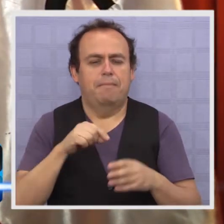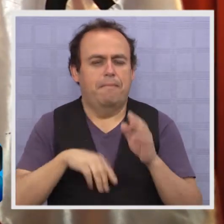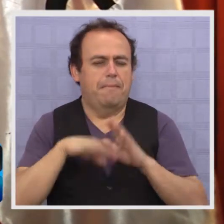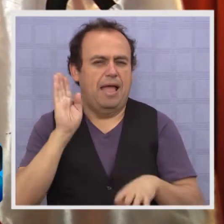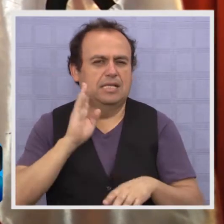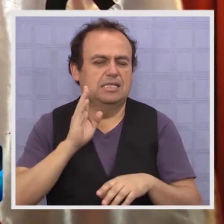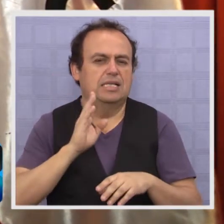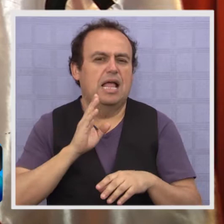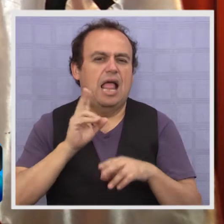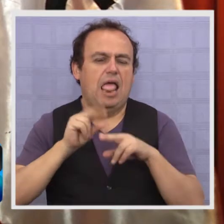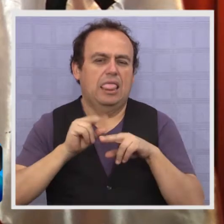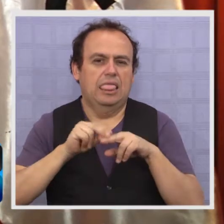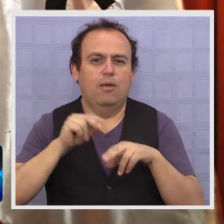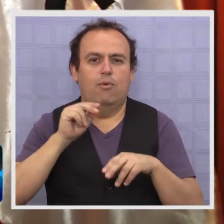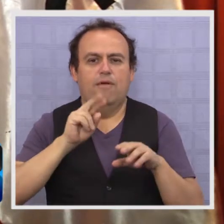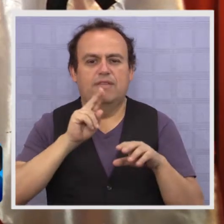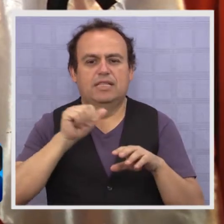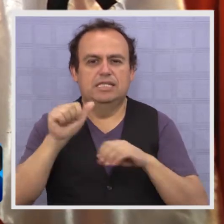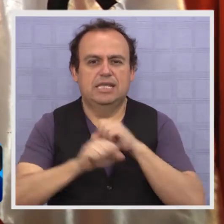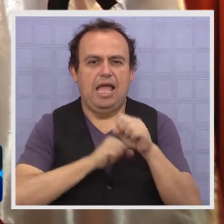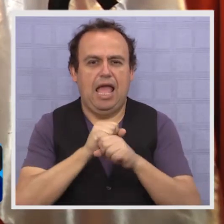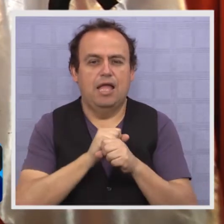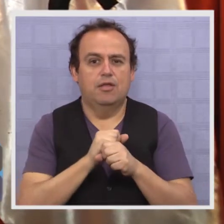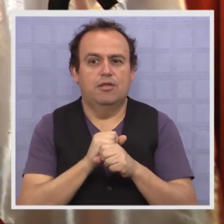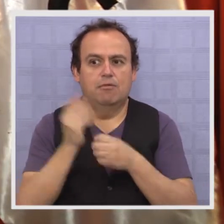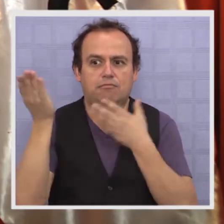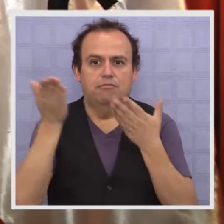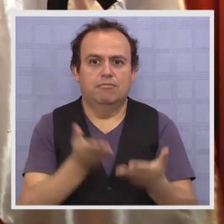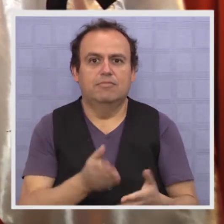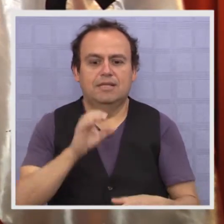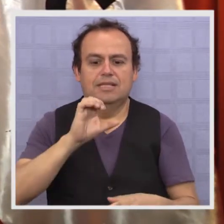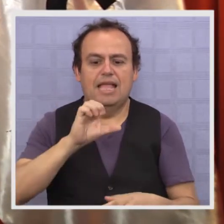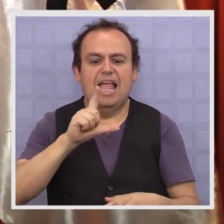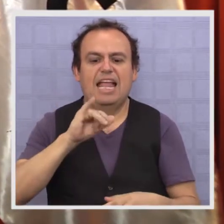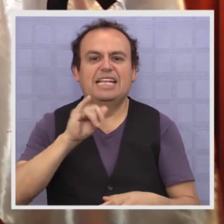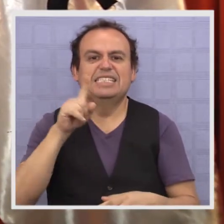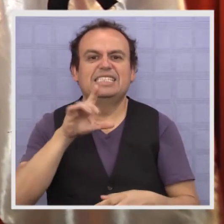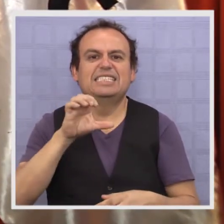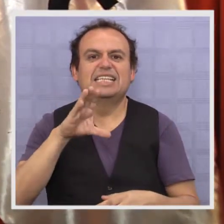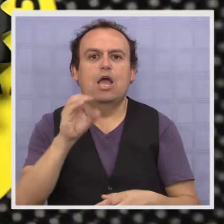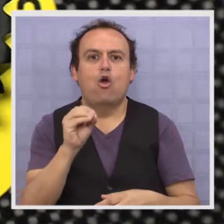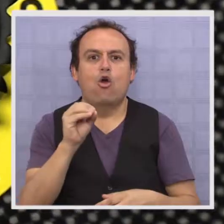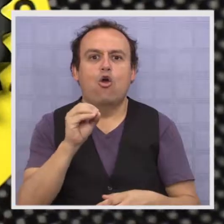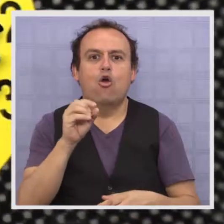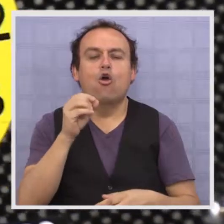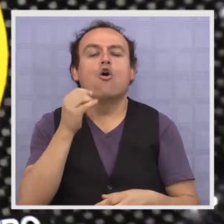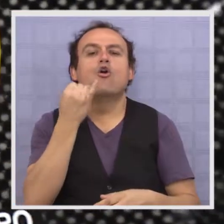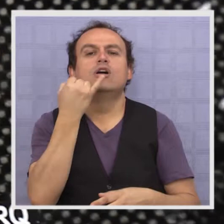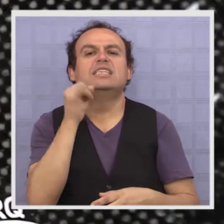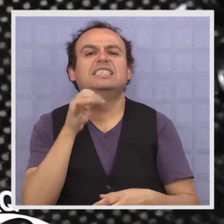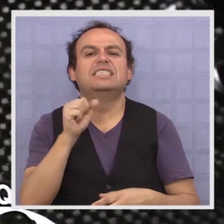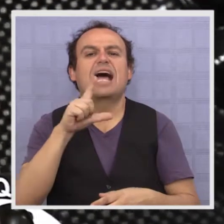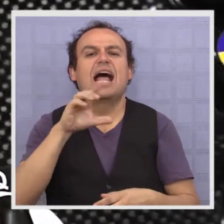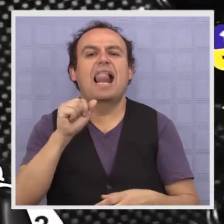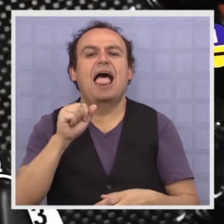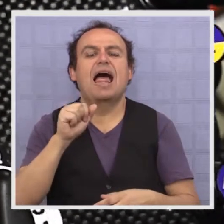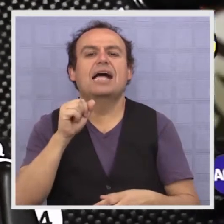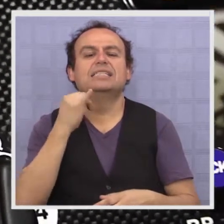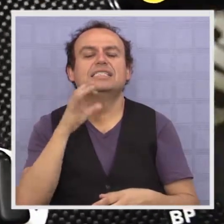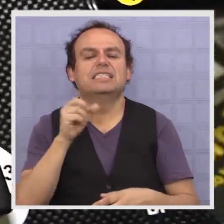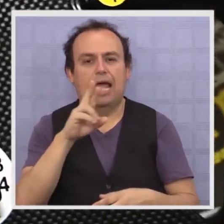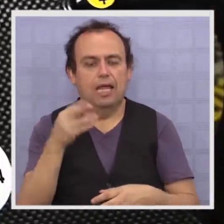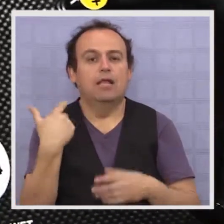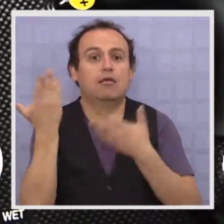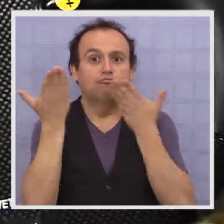coincida con la venida de Eliseo Salazar, que recién el martes nos vieron la feliz noticia, nos pone muy contentos. Realmente es una fecha